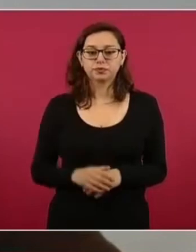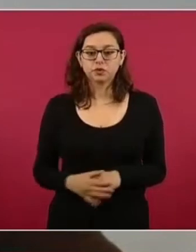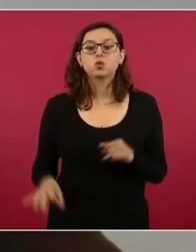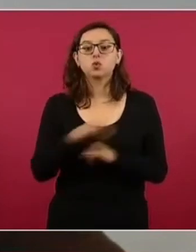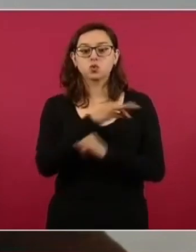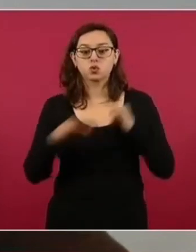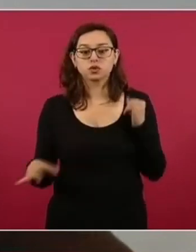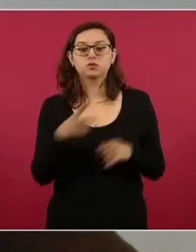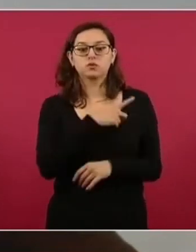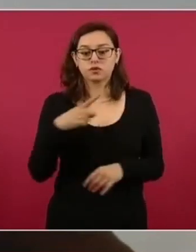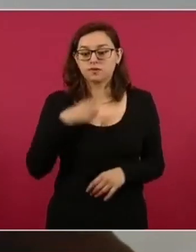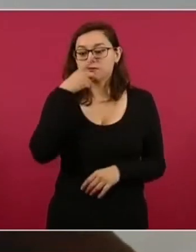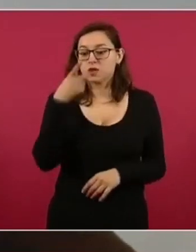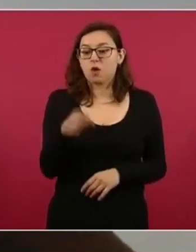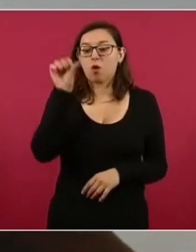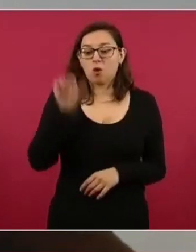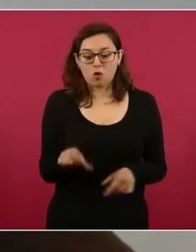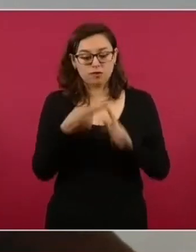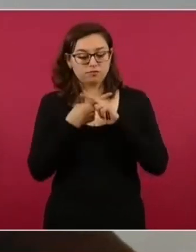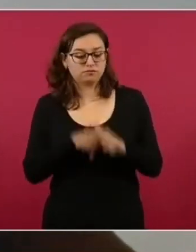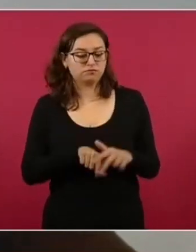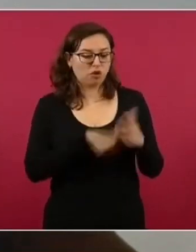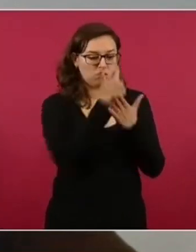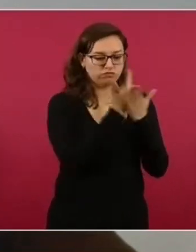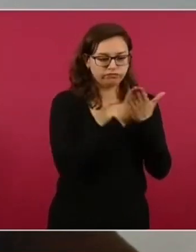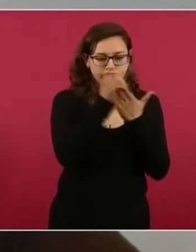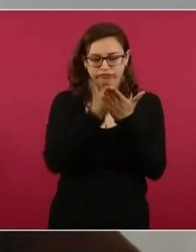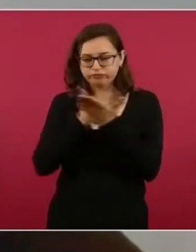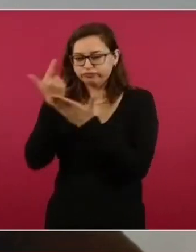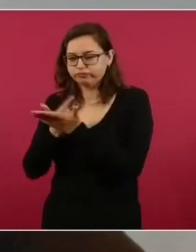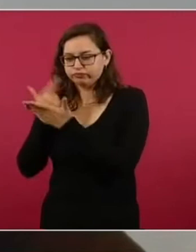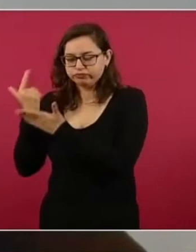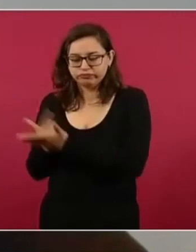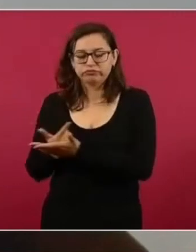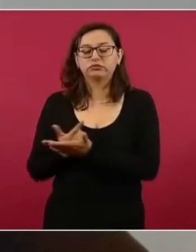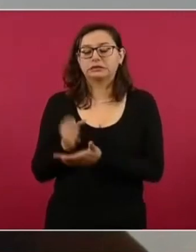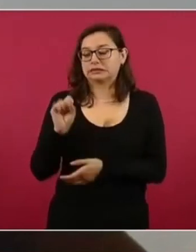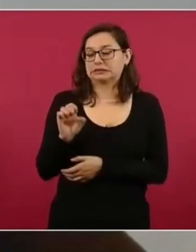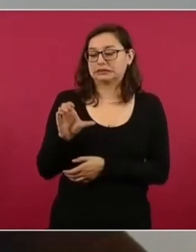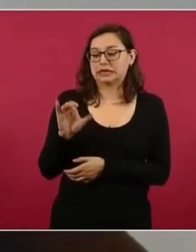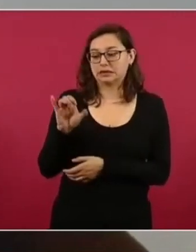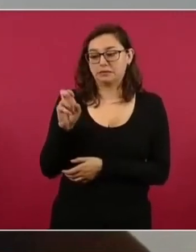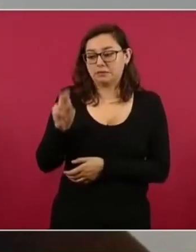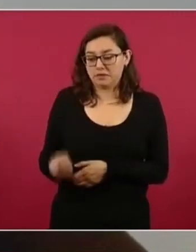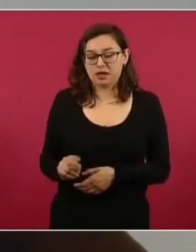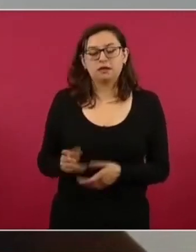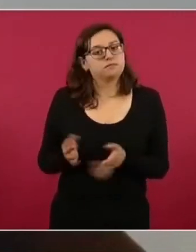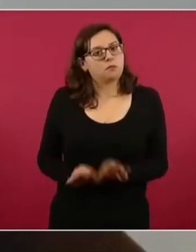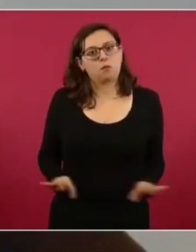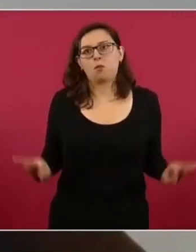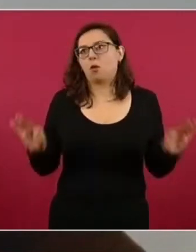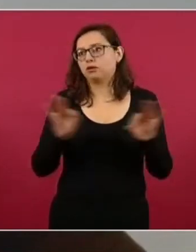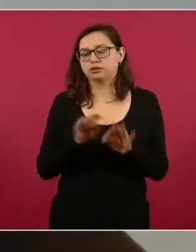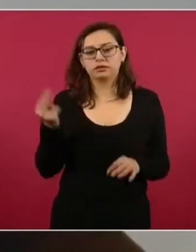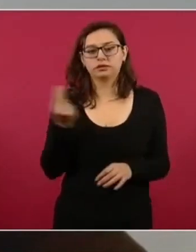censo que inicia el día de hoy la Secretaría de Bienestar, pues para nosotros es fundamental su ayuda